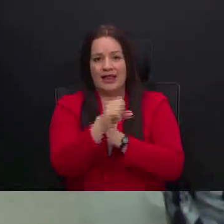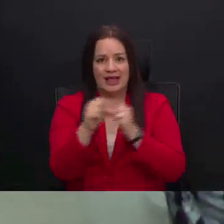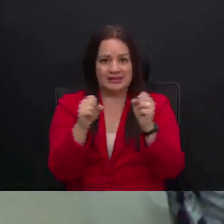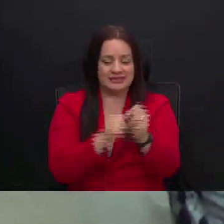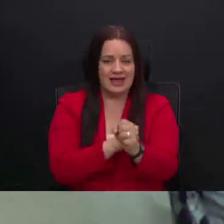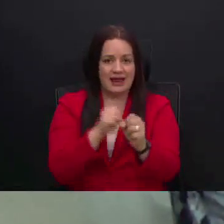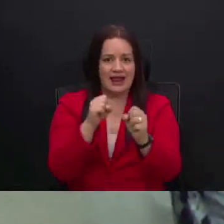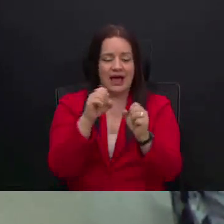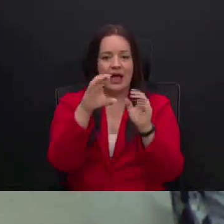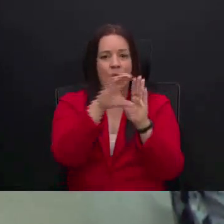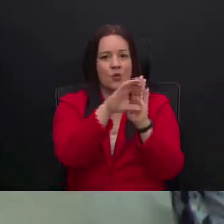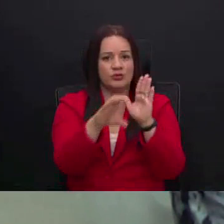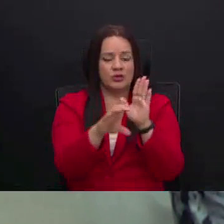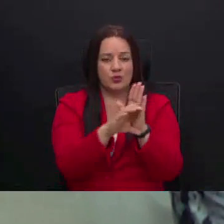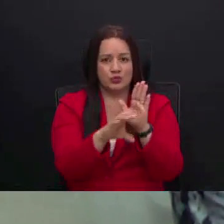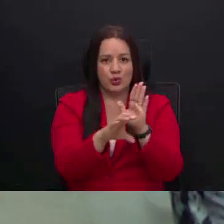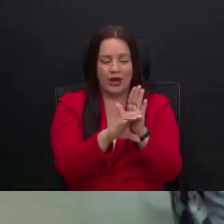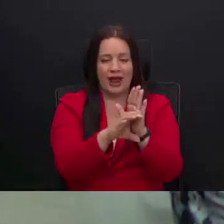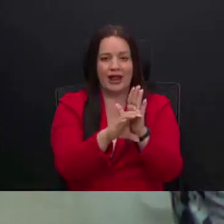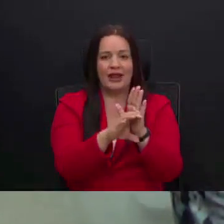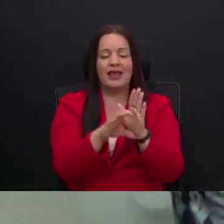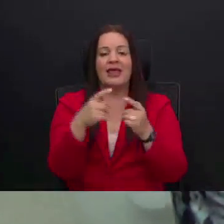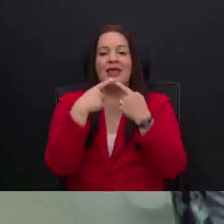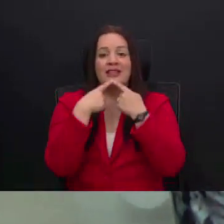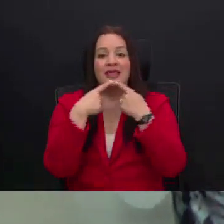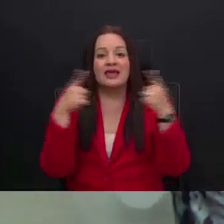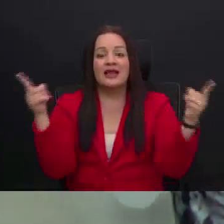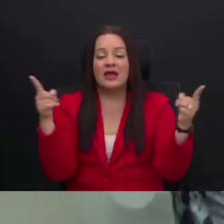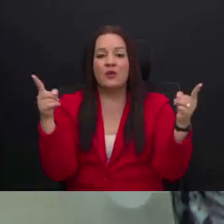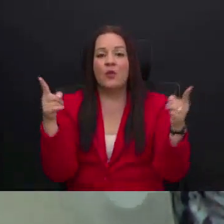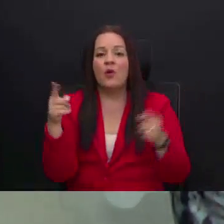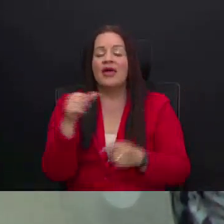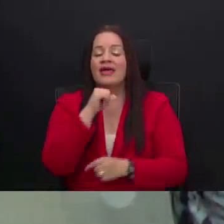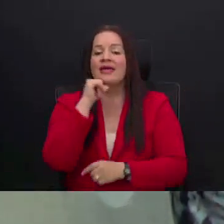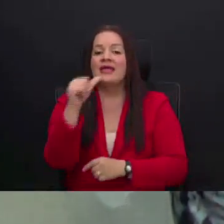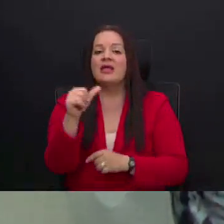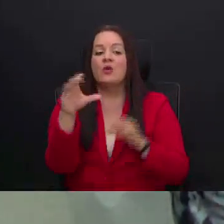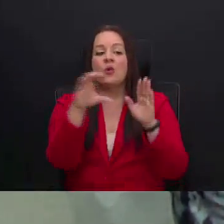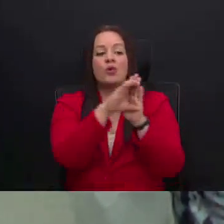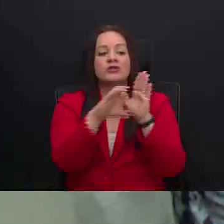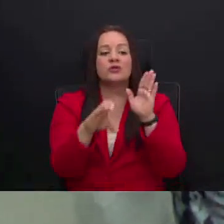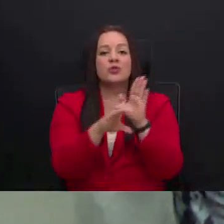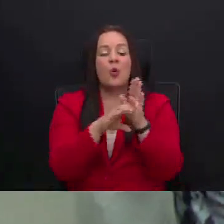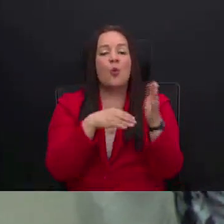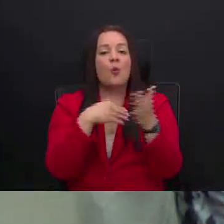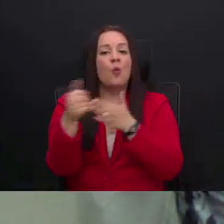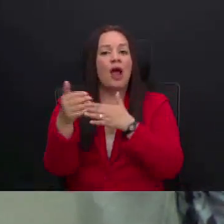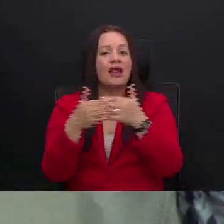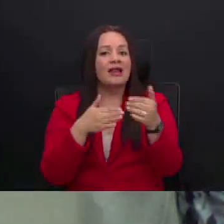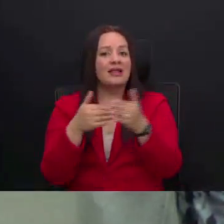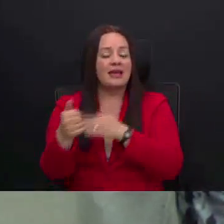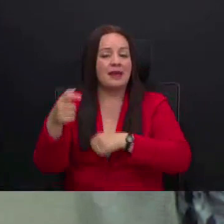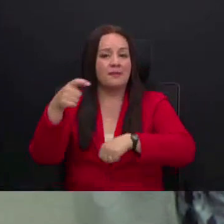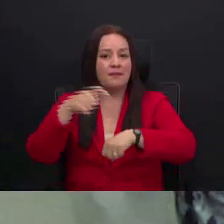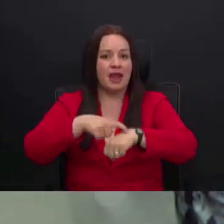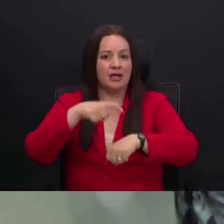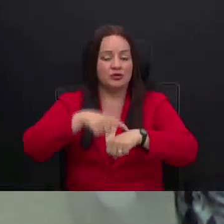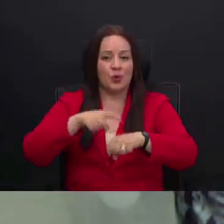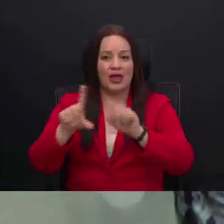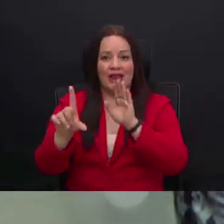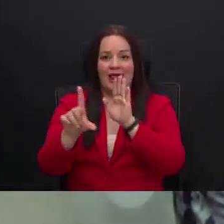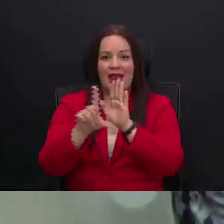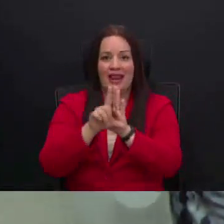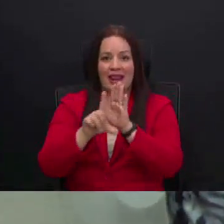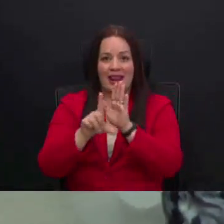Constitucional declaró inconstitucional cualquier plazo que la ley imponga